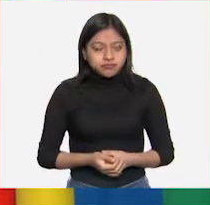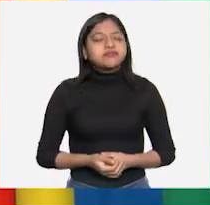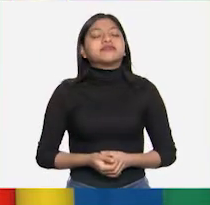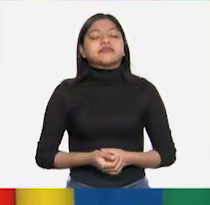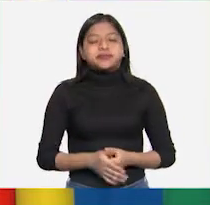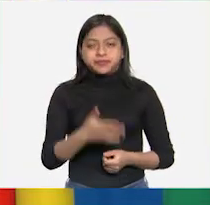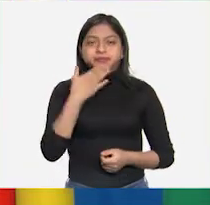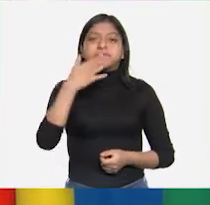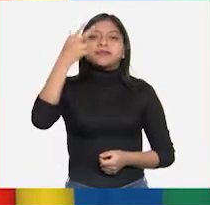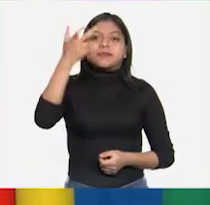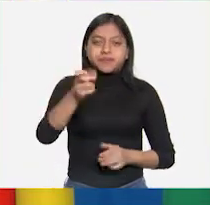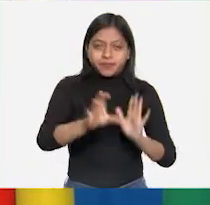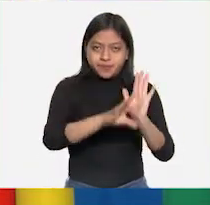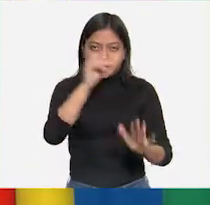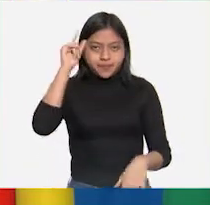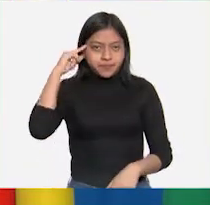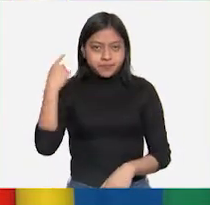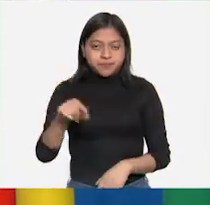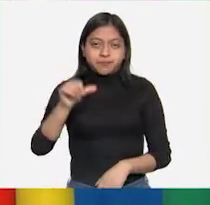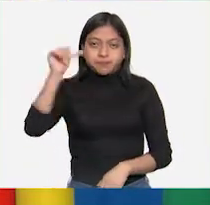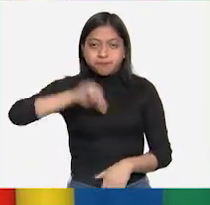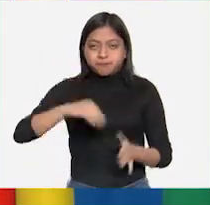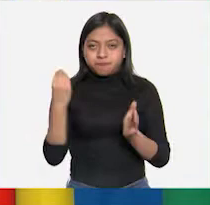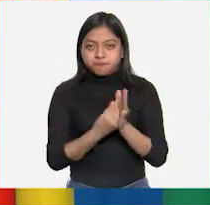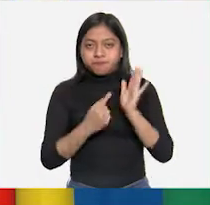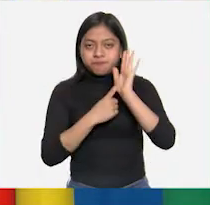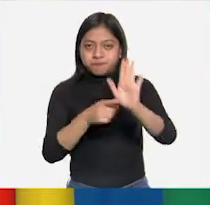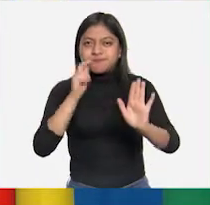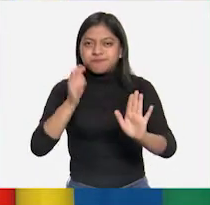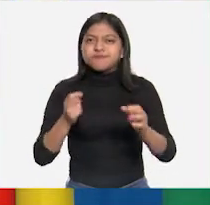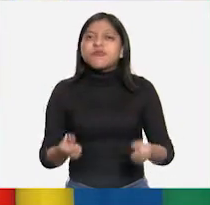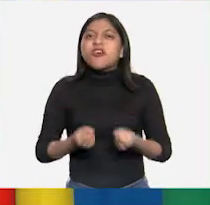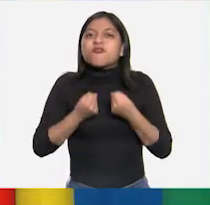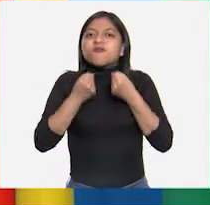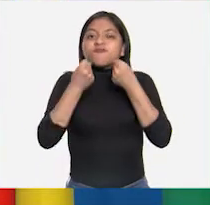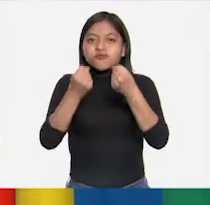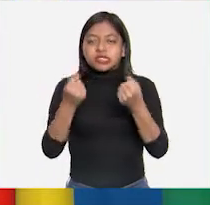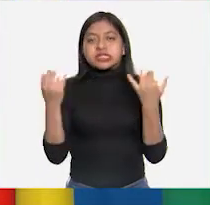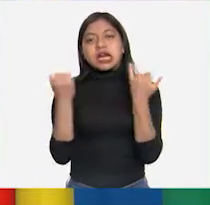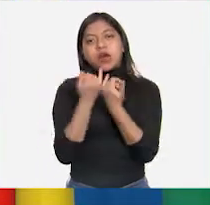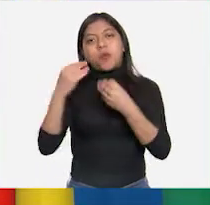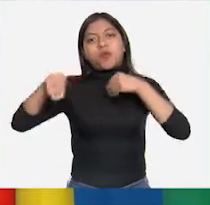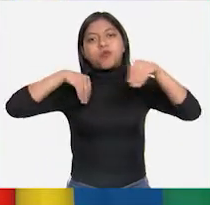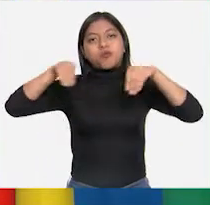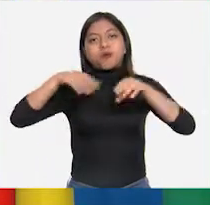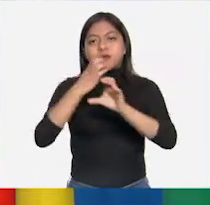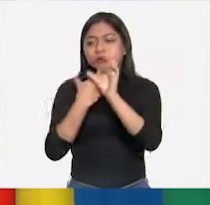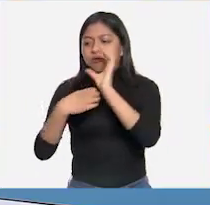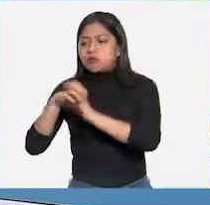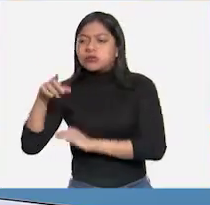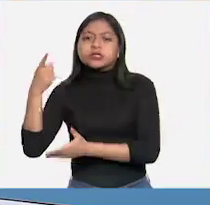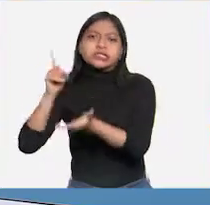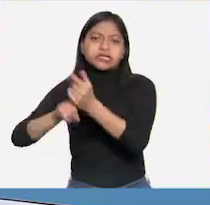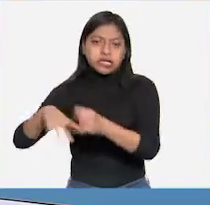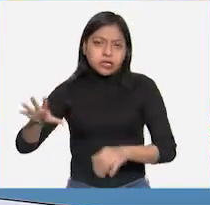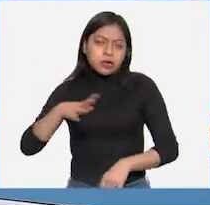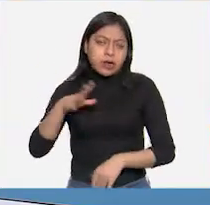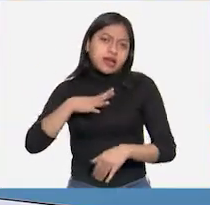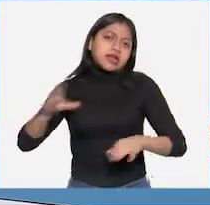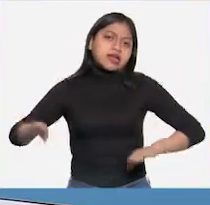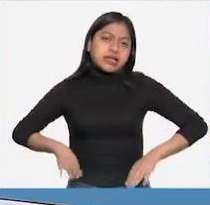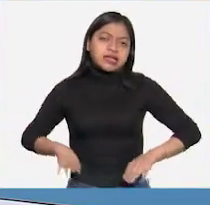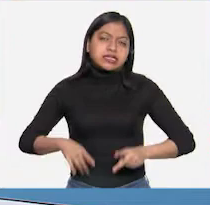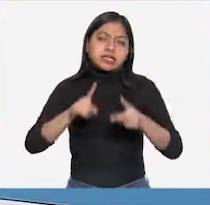vamos a estudiar el día de hoy. Y se refiere a las fuerzas y el movimiento de los objetos. ¡Qué